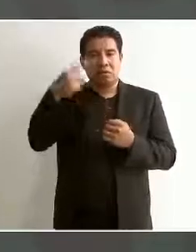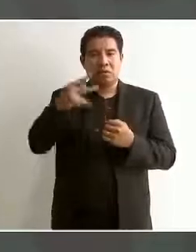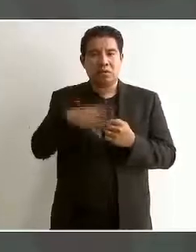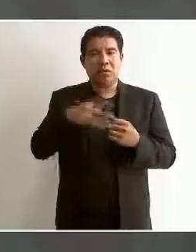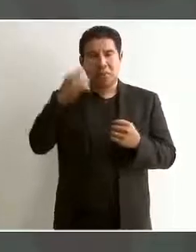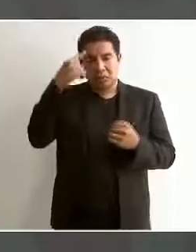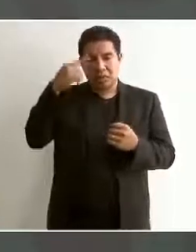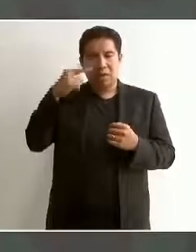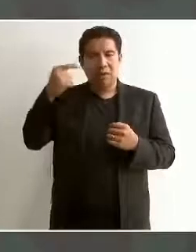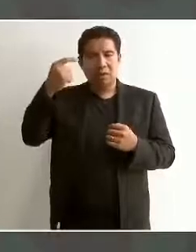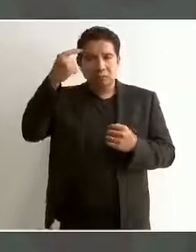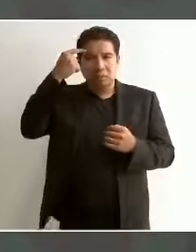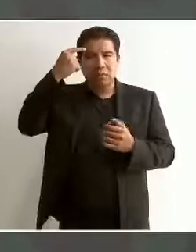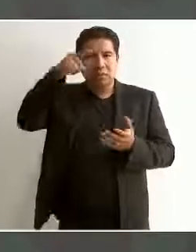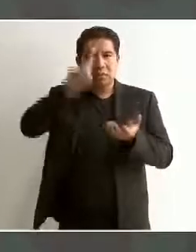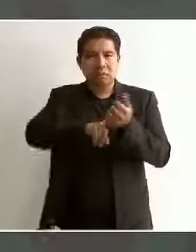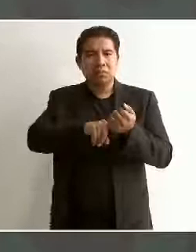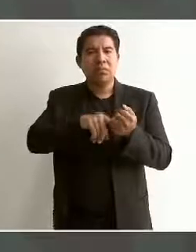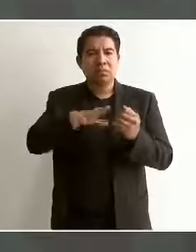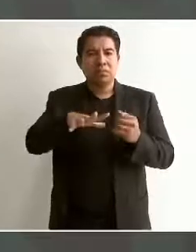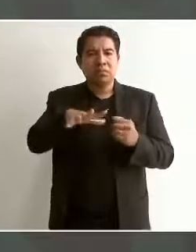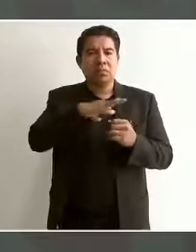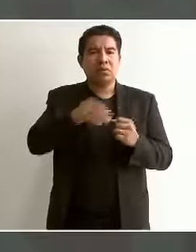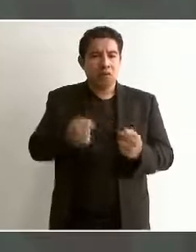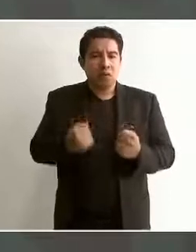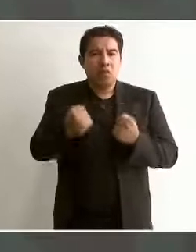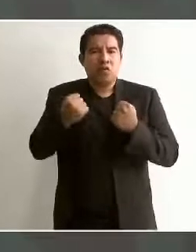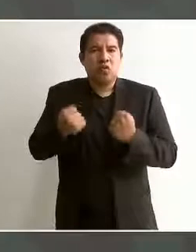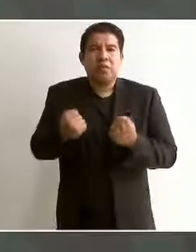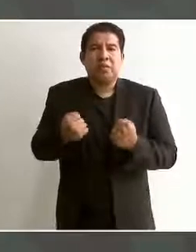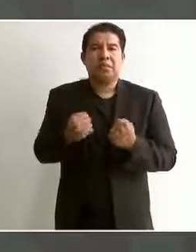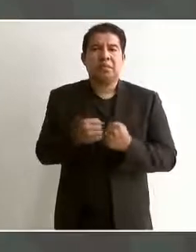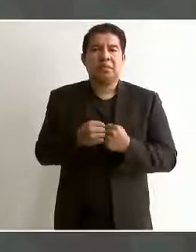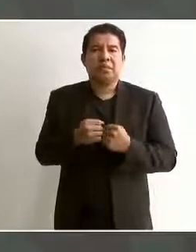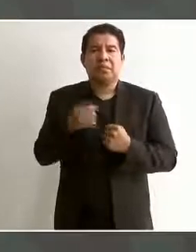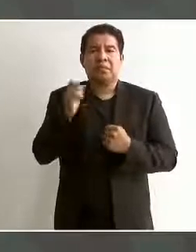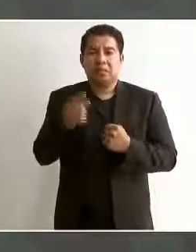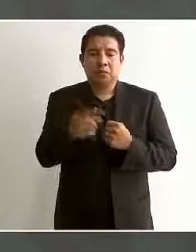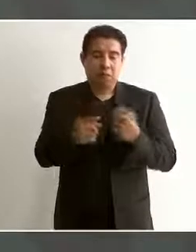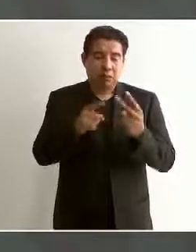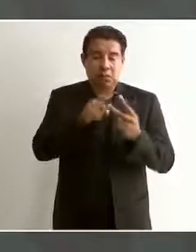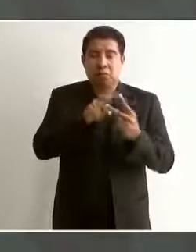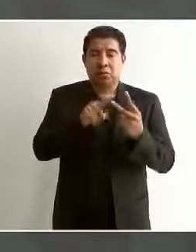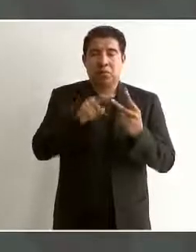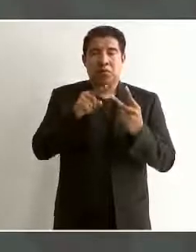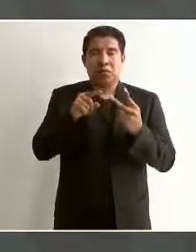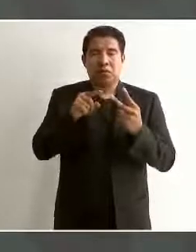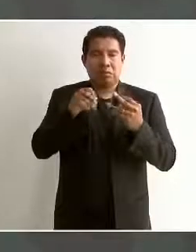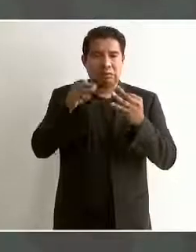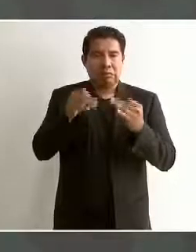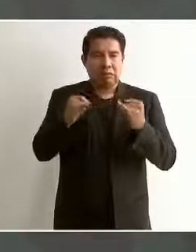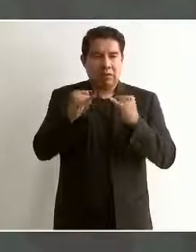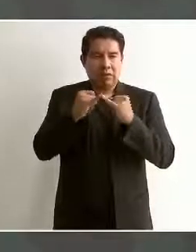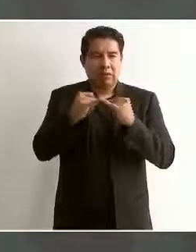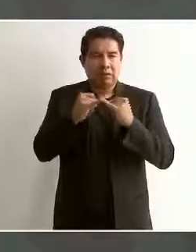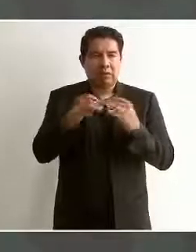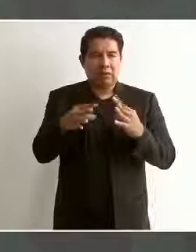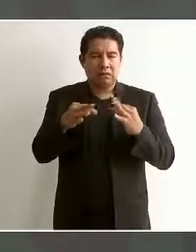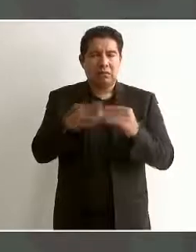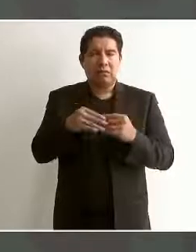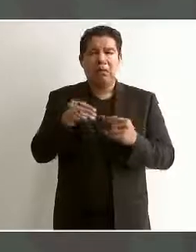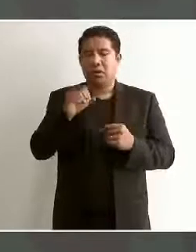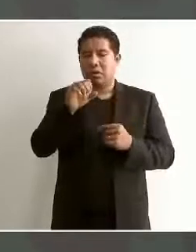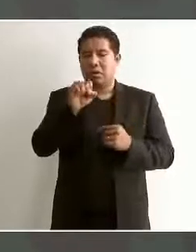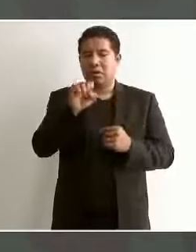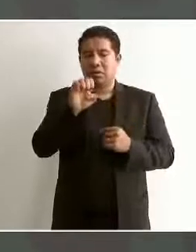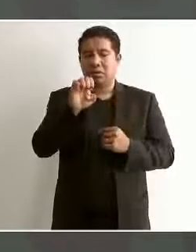doctrina al interior de dos instituciones fundamentales la Secretaría de Marina